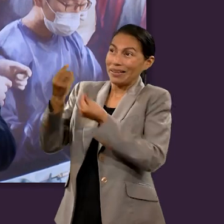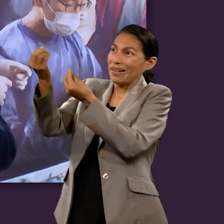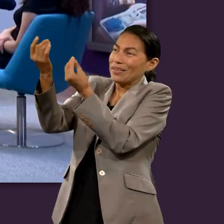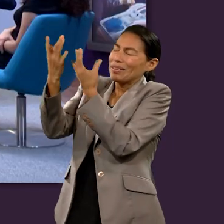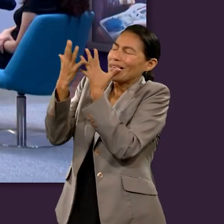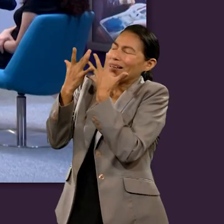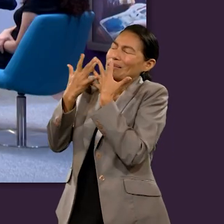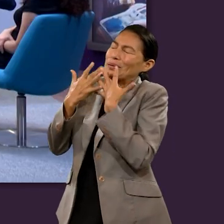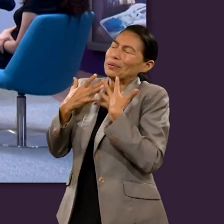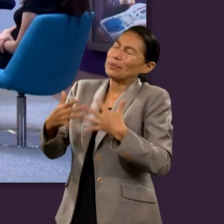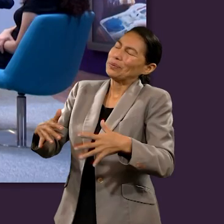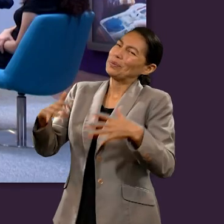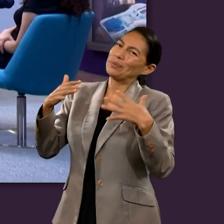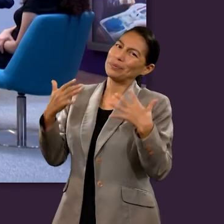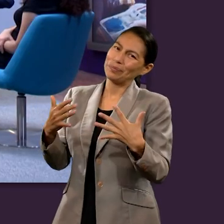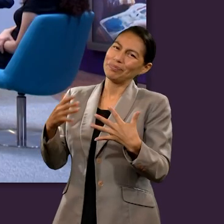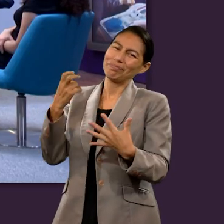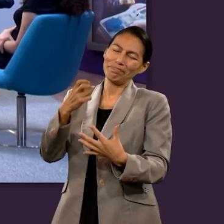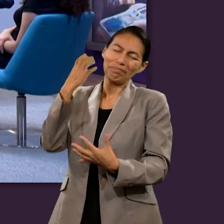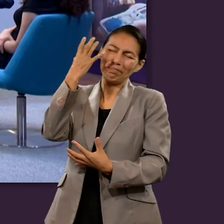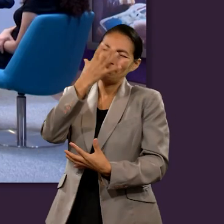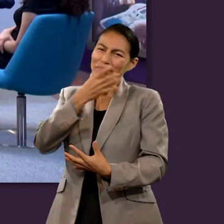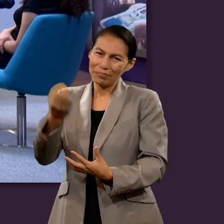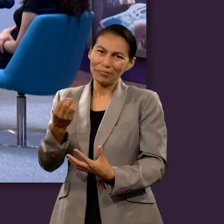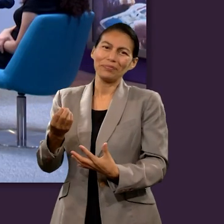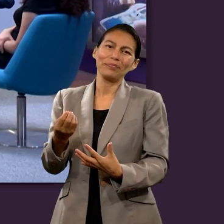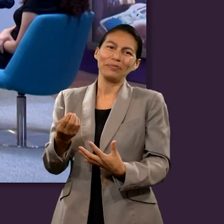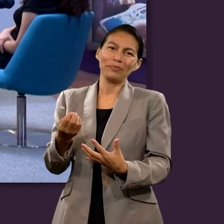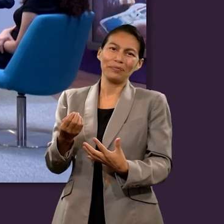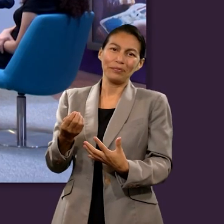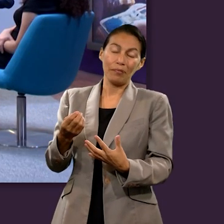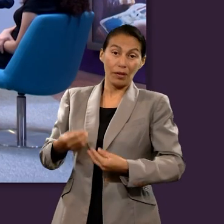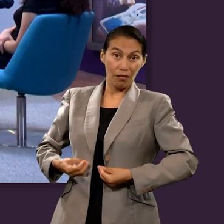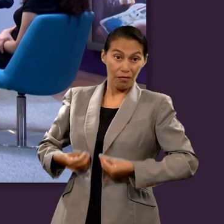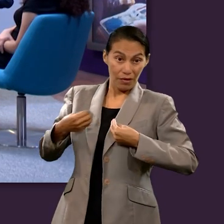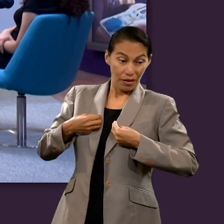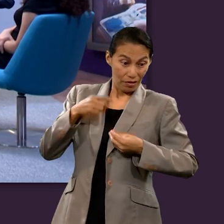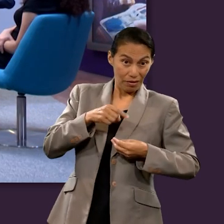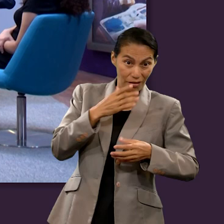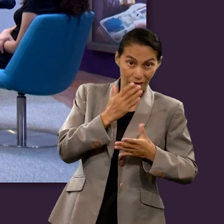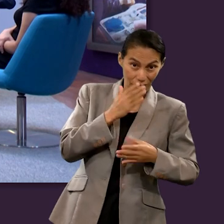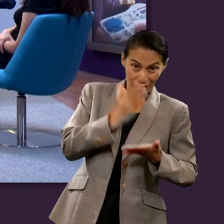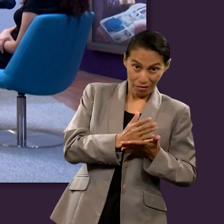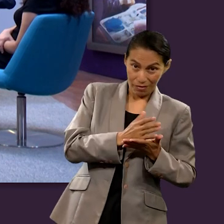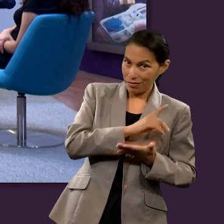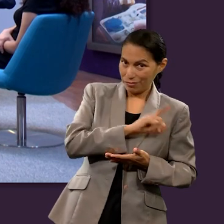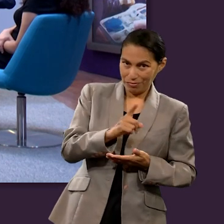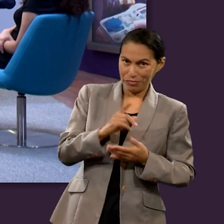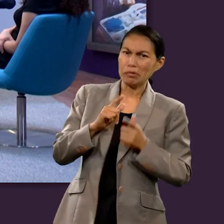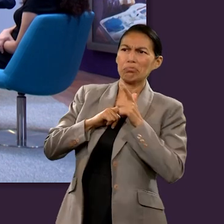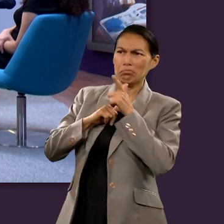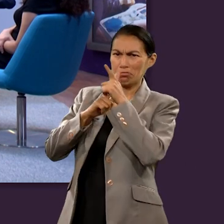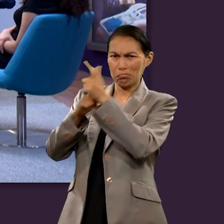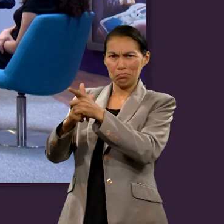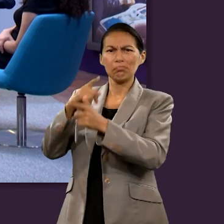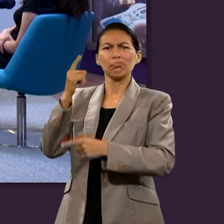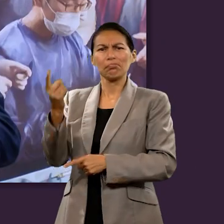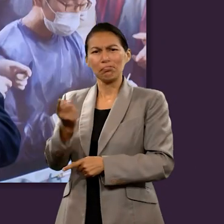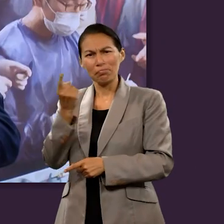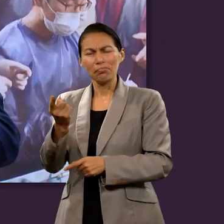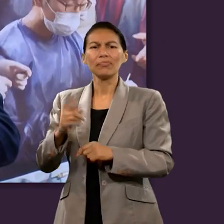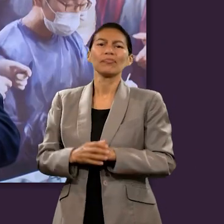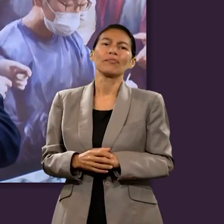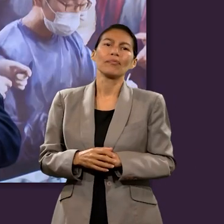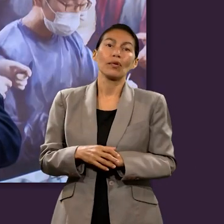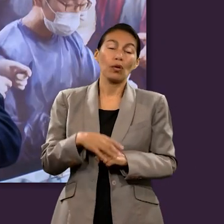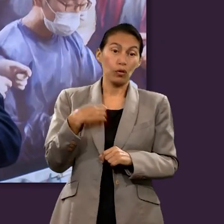lo que nos da como resultado pues es un regalo un regalo de vida de una vida abundante que va más